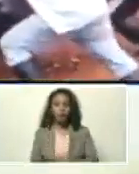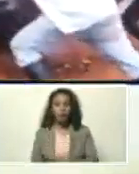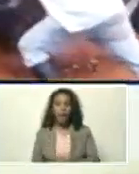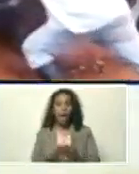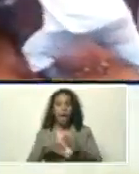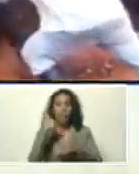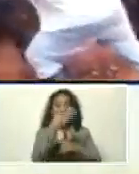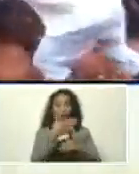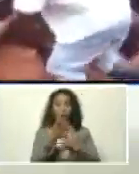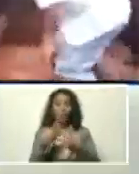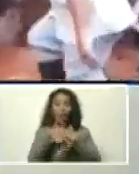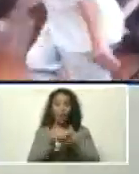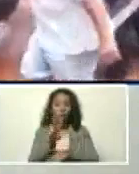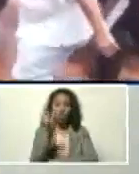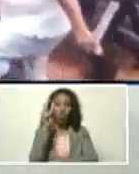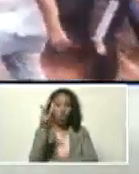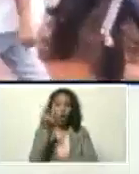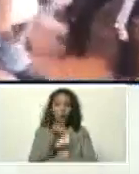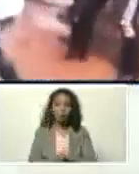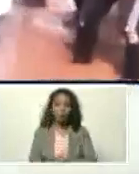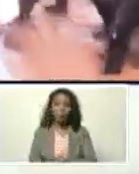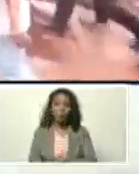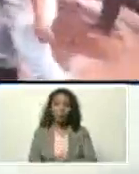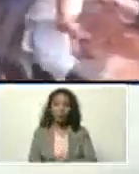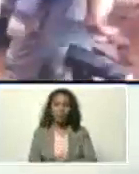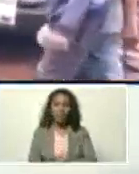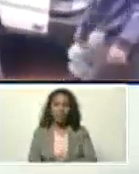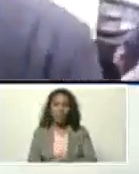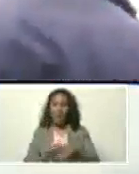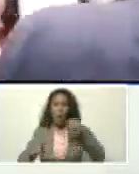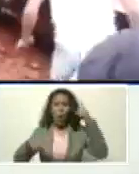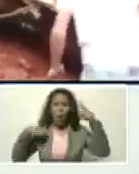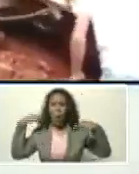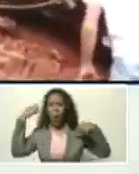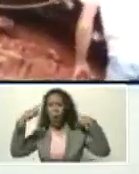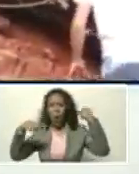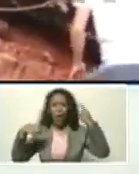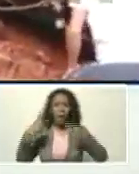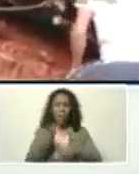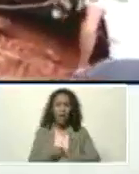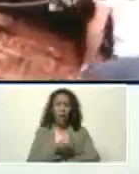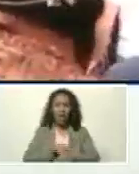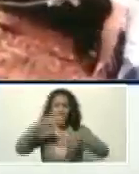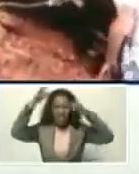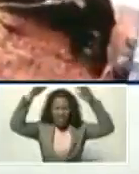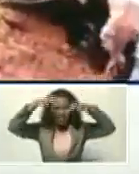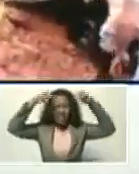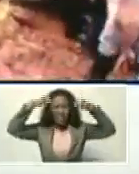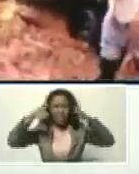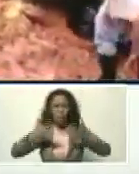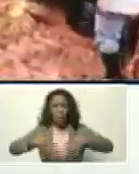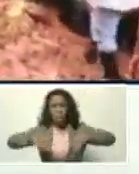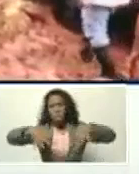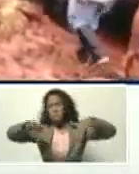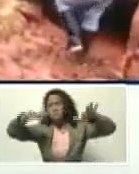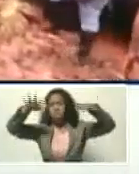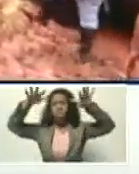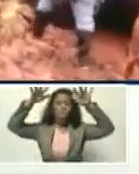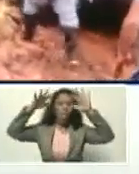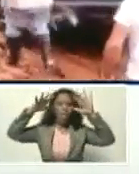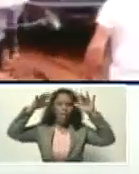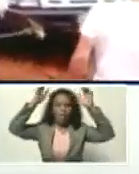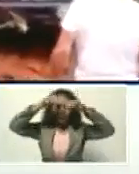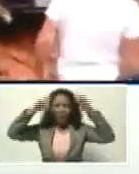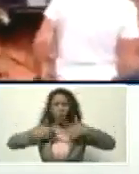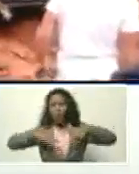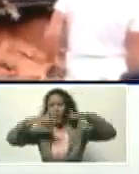luego, se unen las dos, y se vuelven locas, y nos mojan, y nos inundan, las inundaciones, que ha habido,